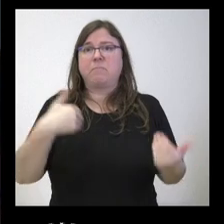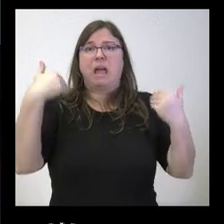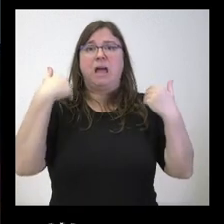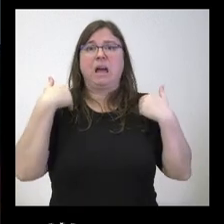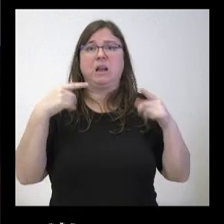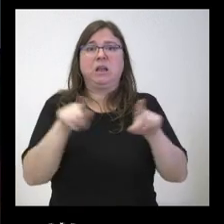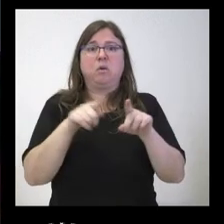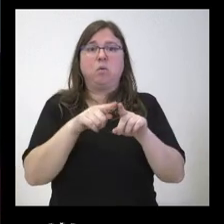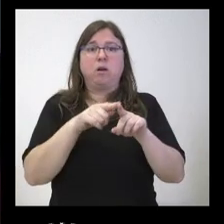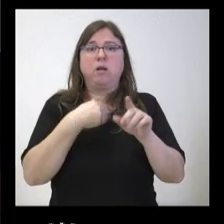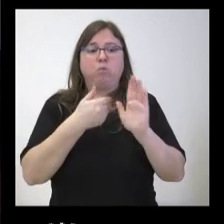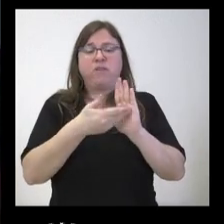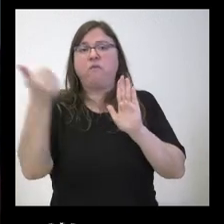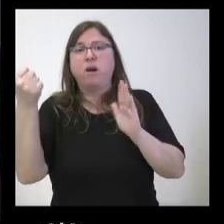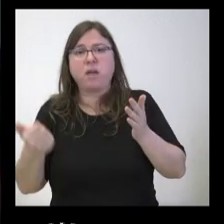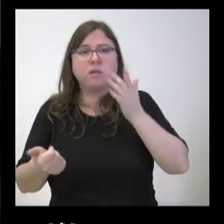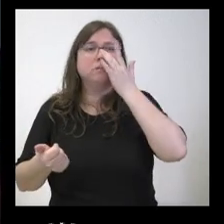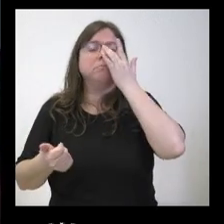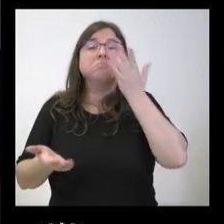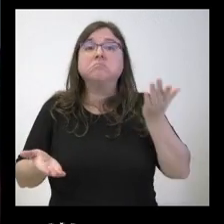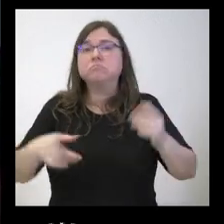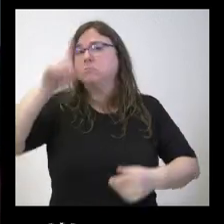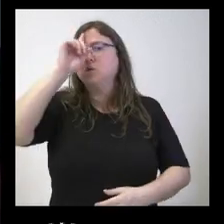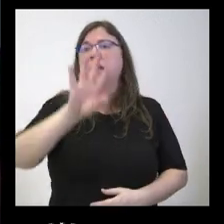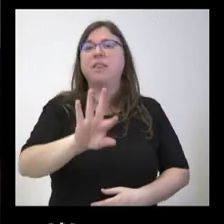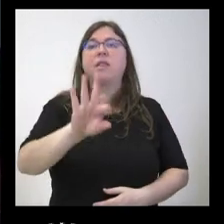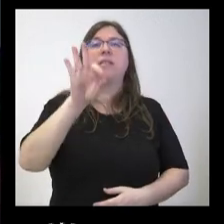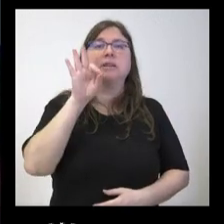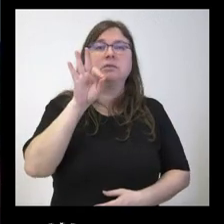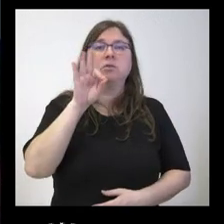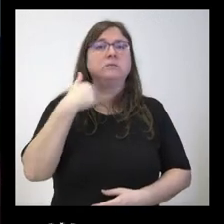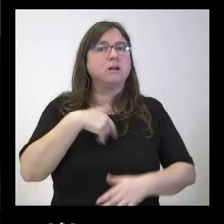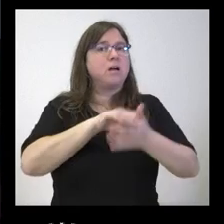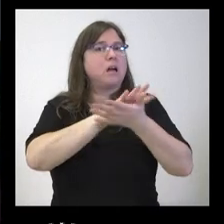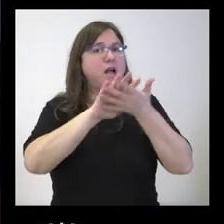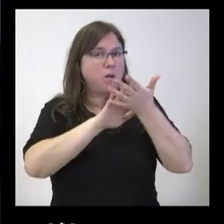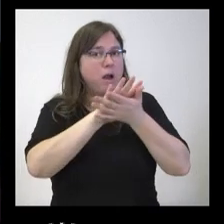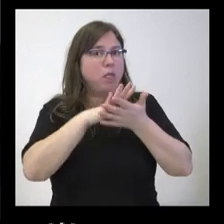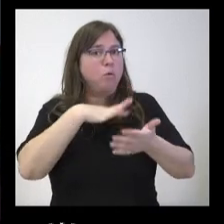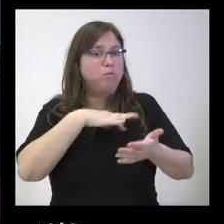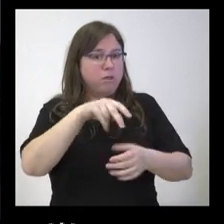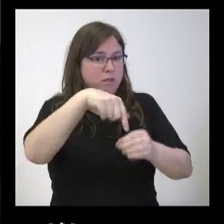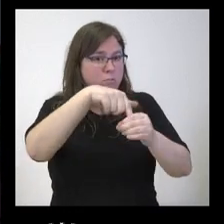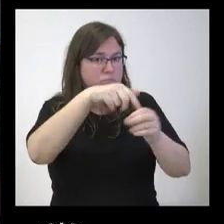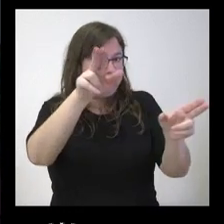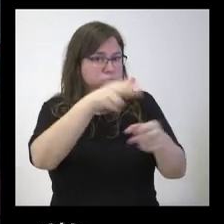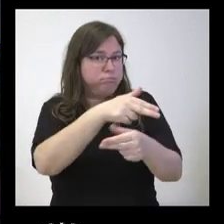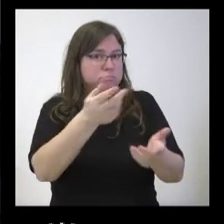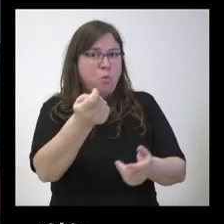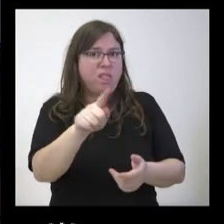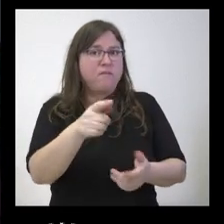era prescindible entonces no sé si esa decisión la han hablado y puede ir por ahí el hecho de que